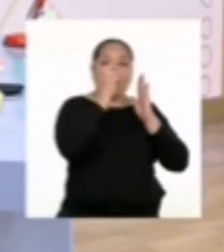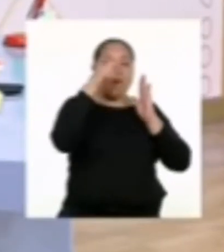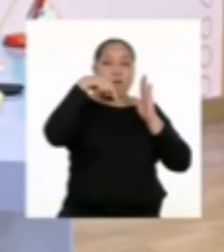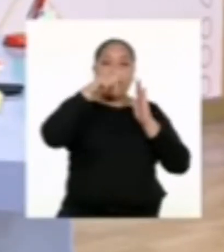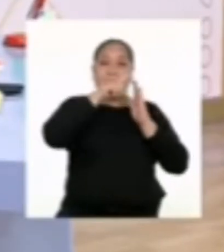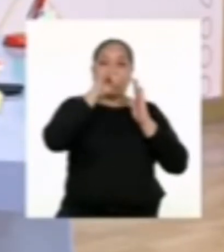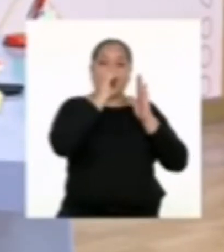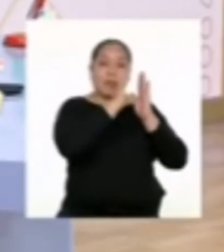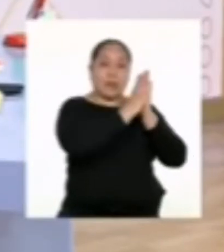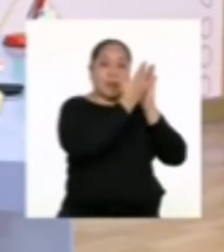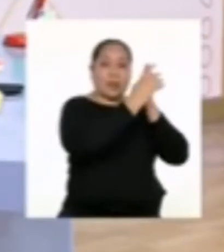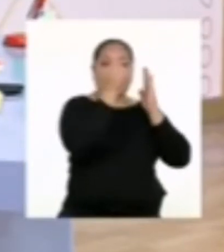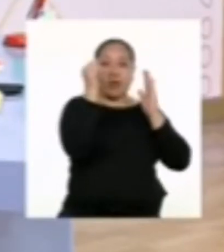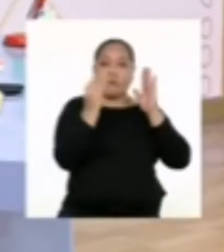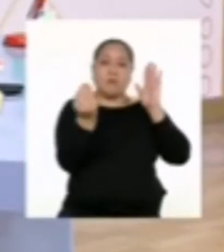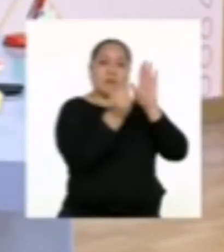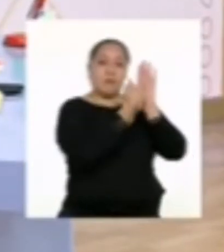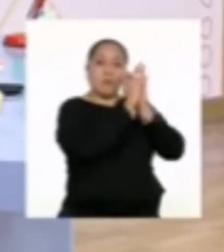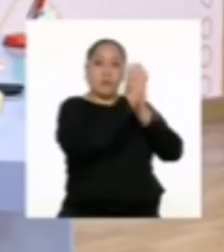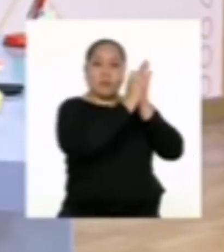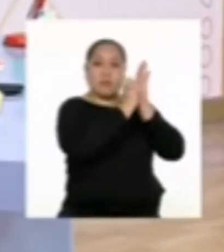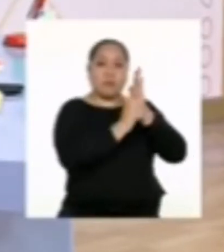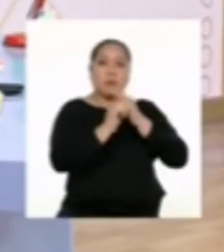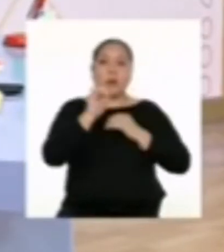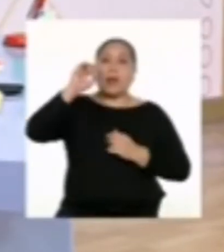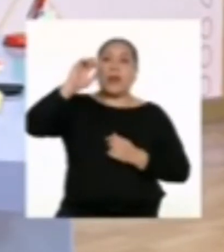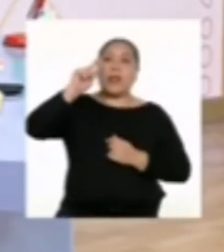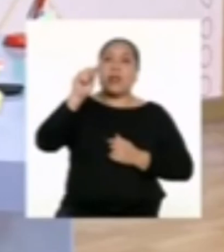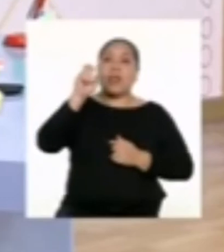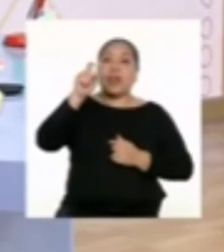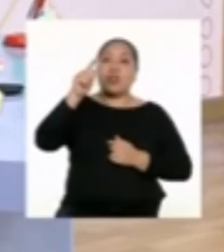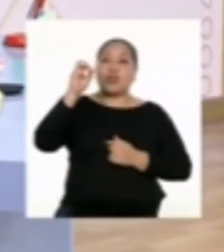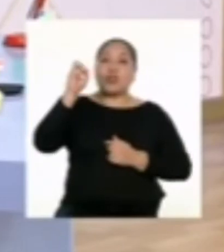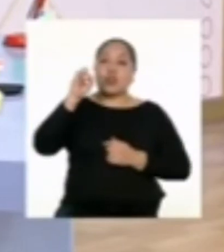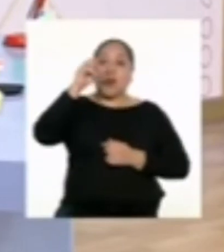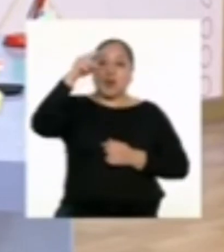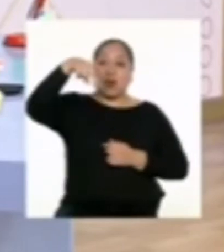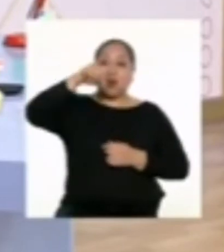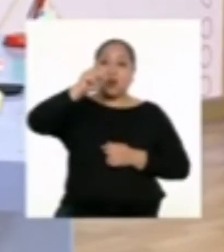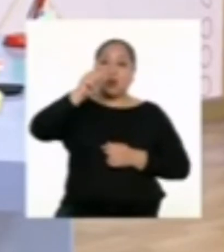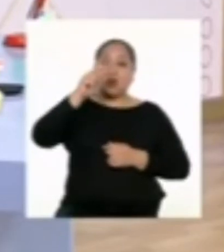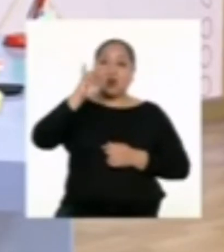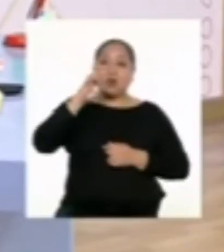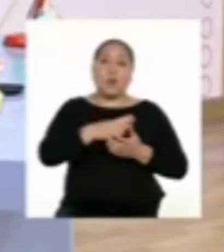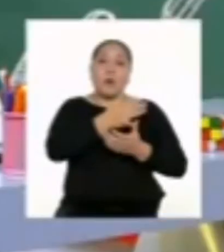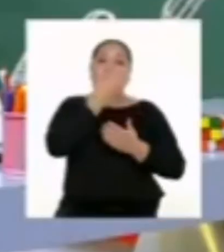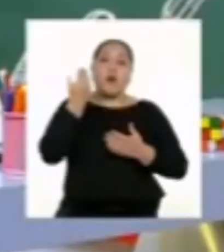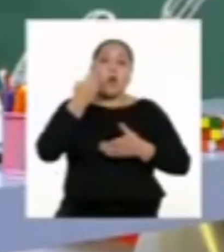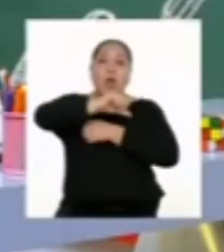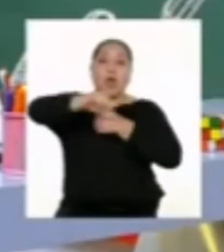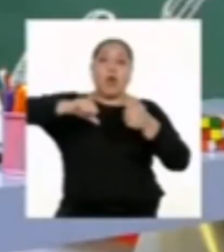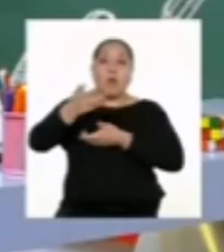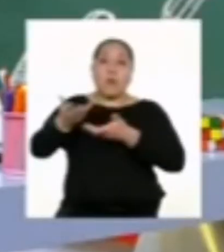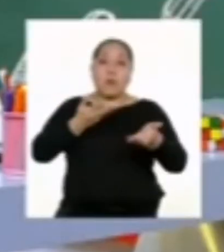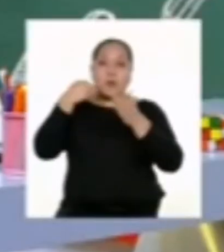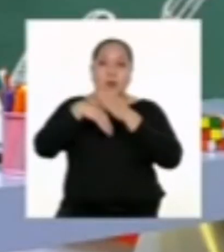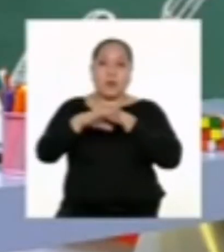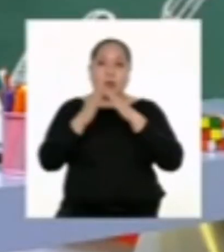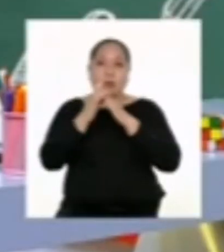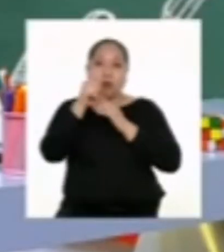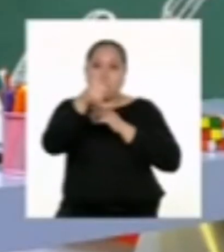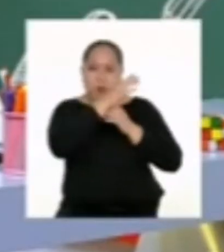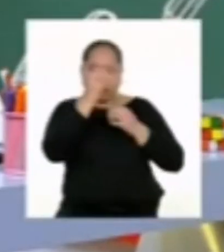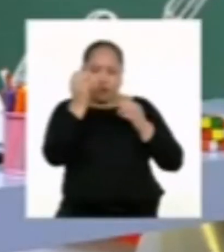fanzine que tendrá un texto instructivo con recomendaciones para mejorar la convivencia en el hogar. Podrán